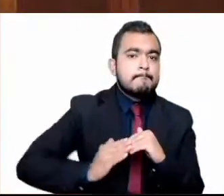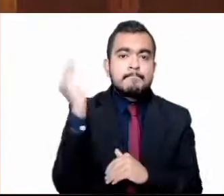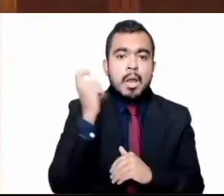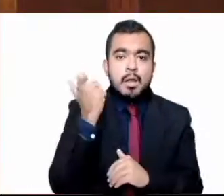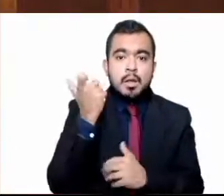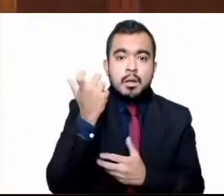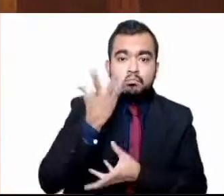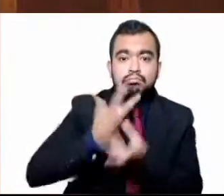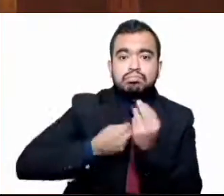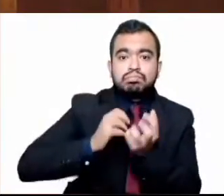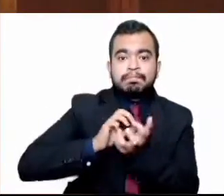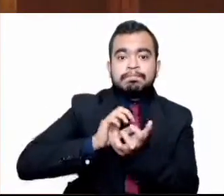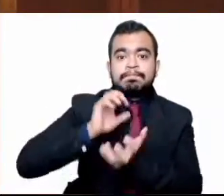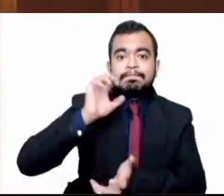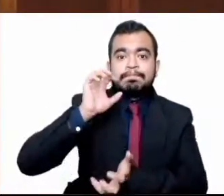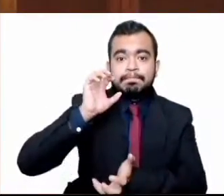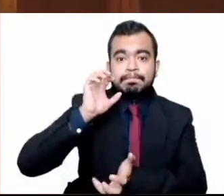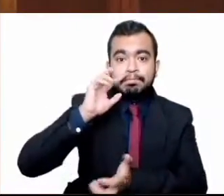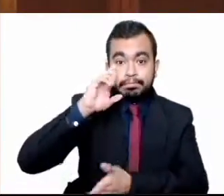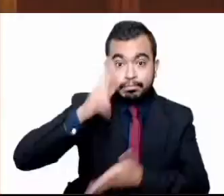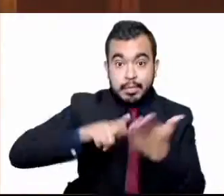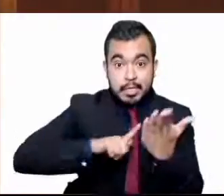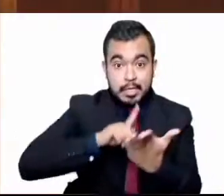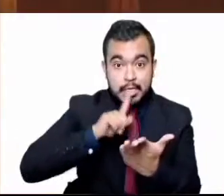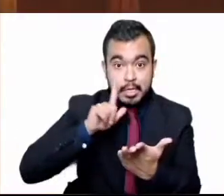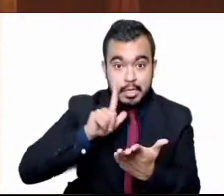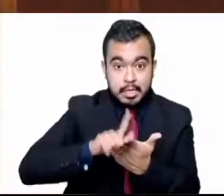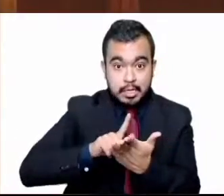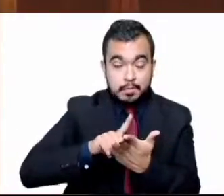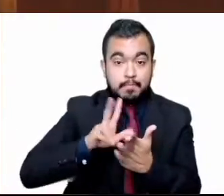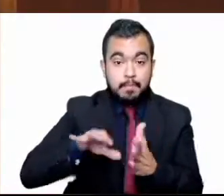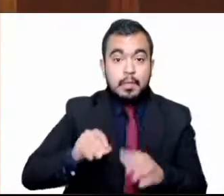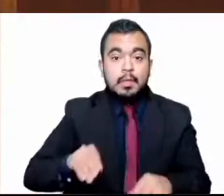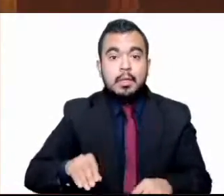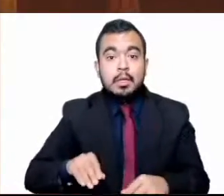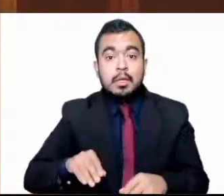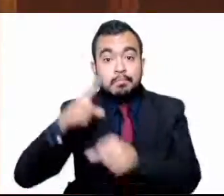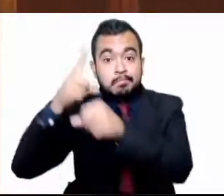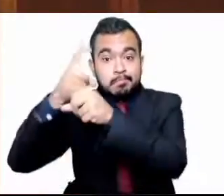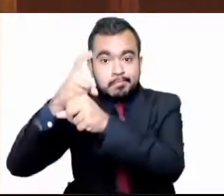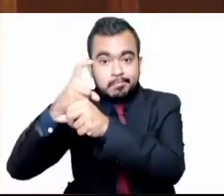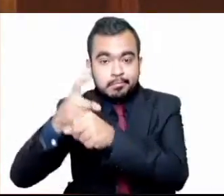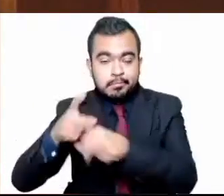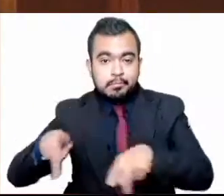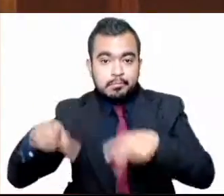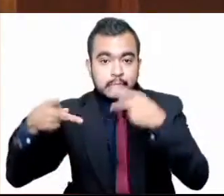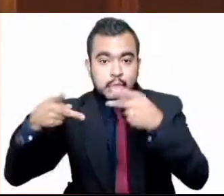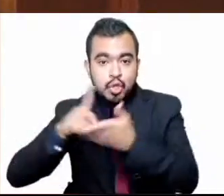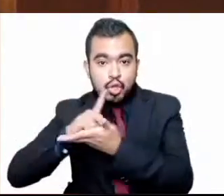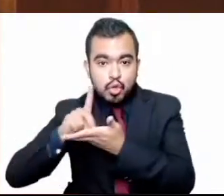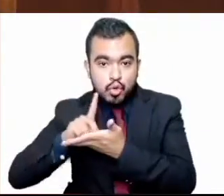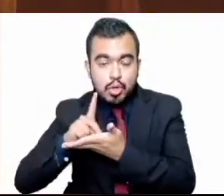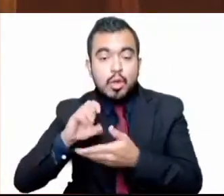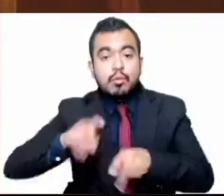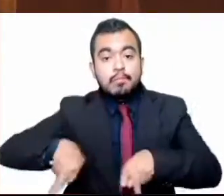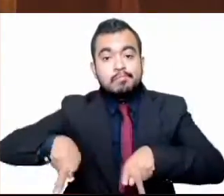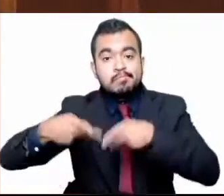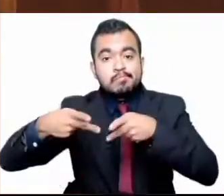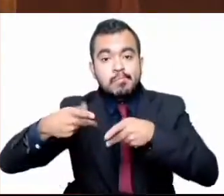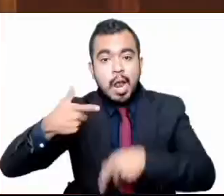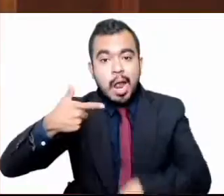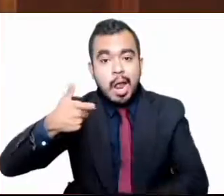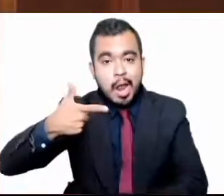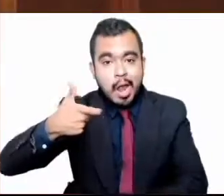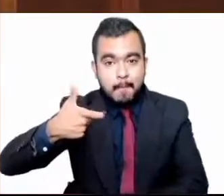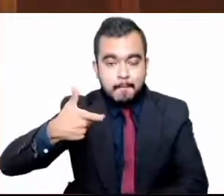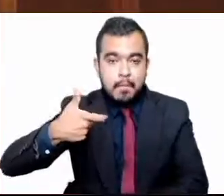sólo por detrás del tráfico de drogas y el comercio de armas. Por supuesto, el